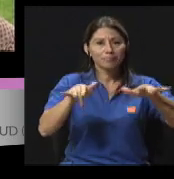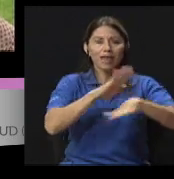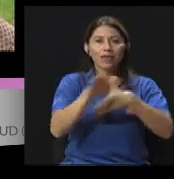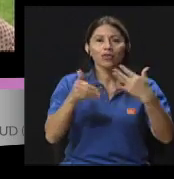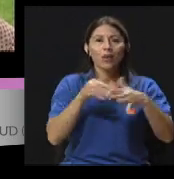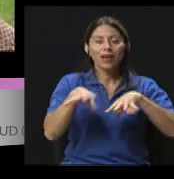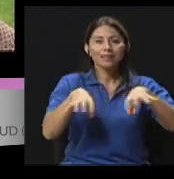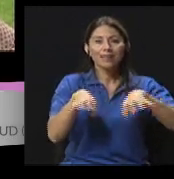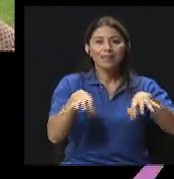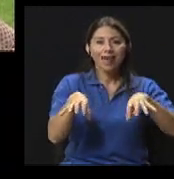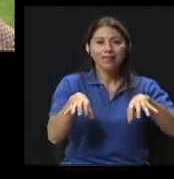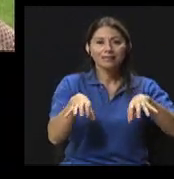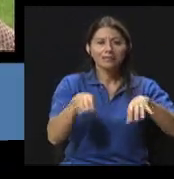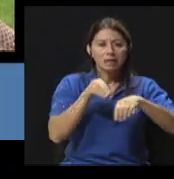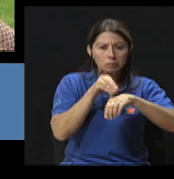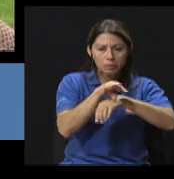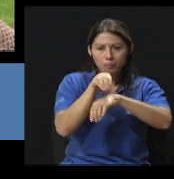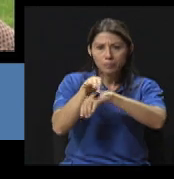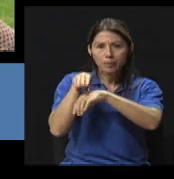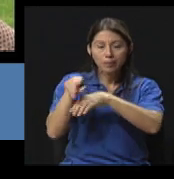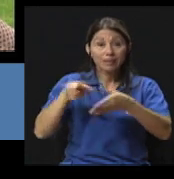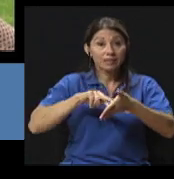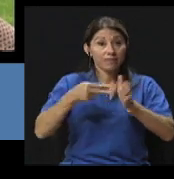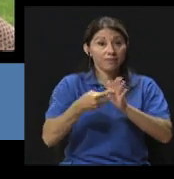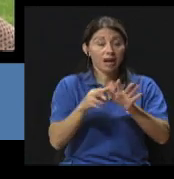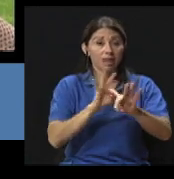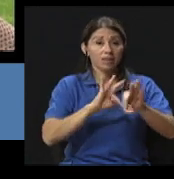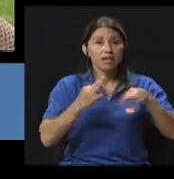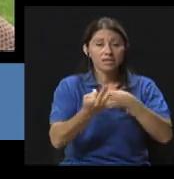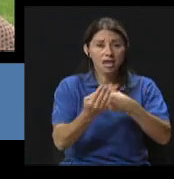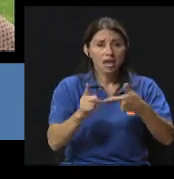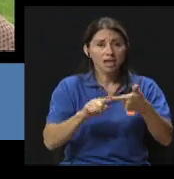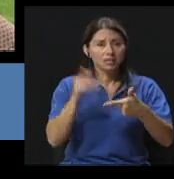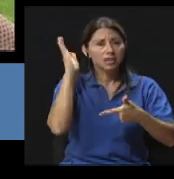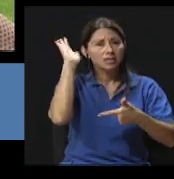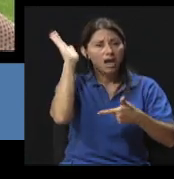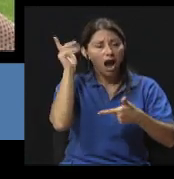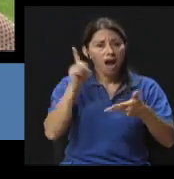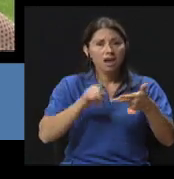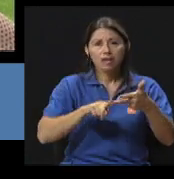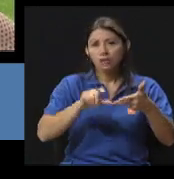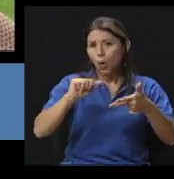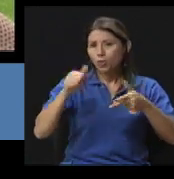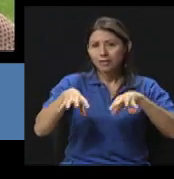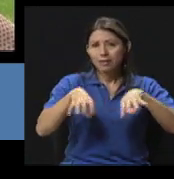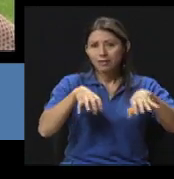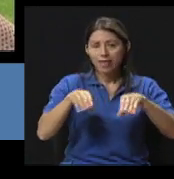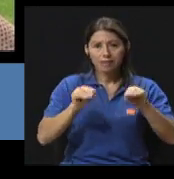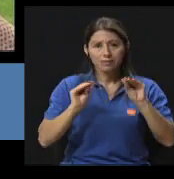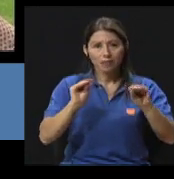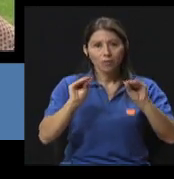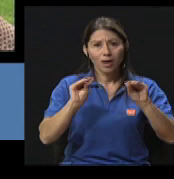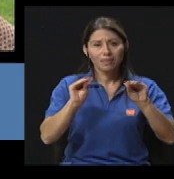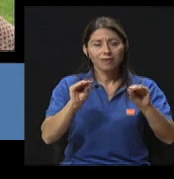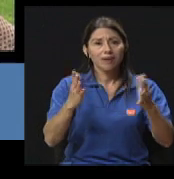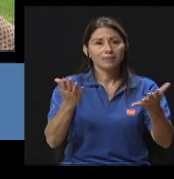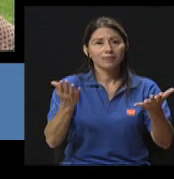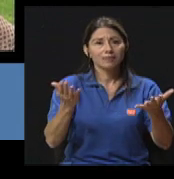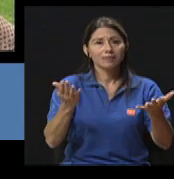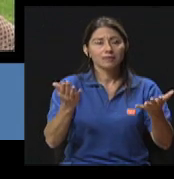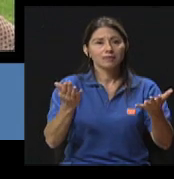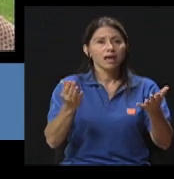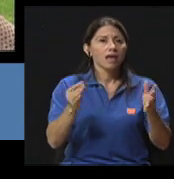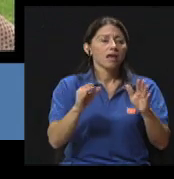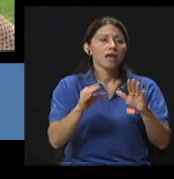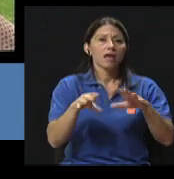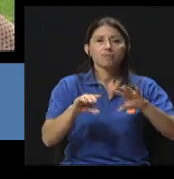todas las actividades. Eso significa que tanto los talleres como las charlas, como otras actividades educativas y